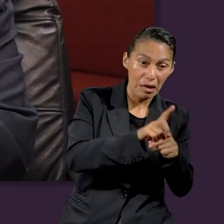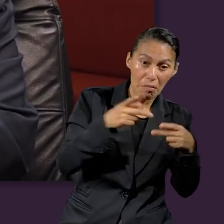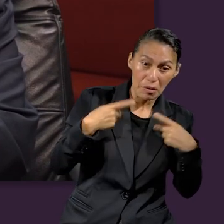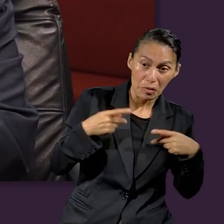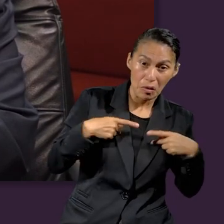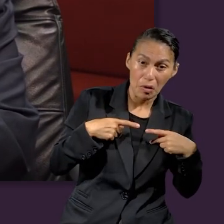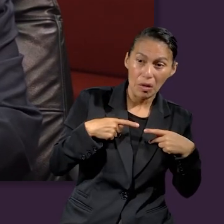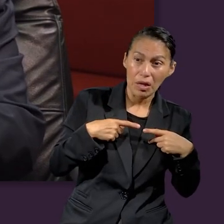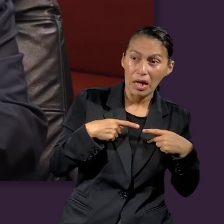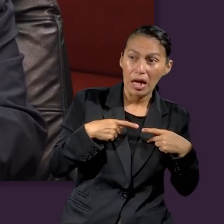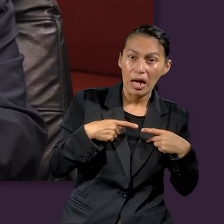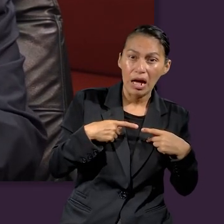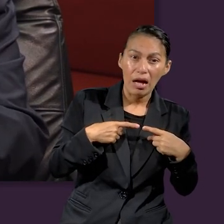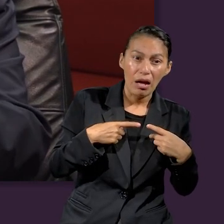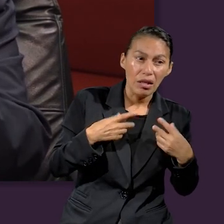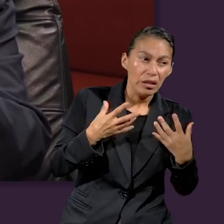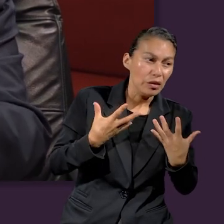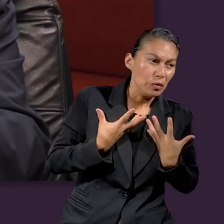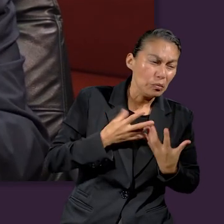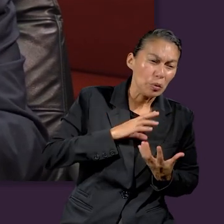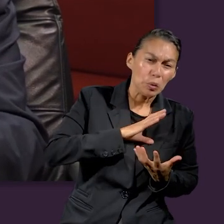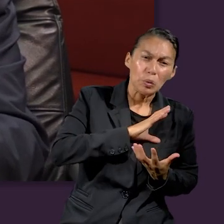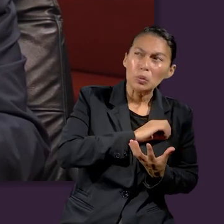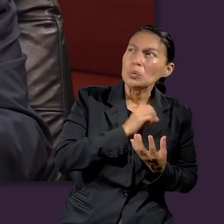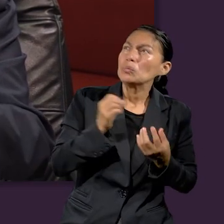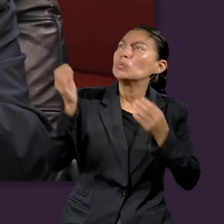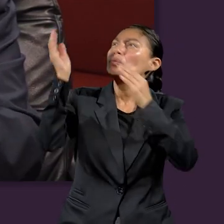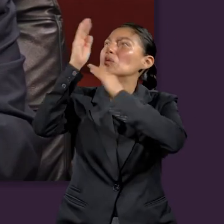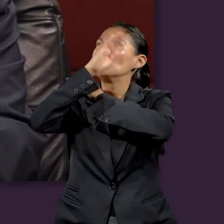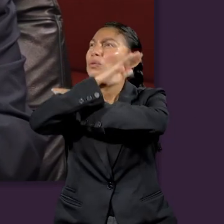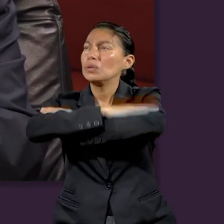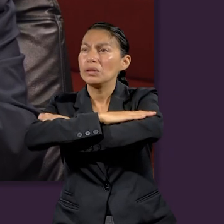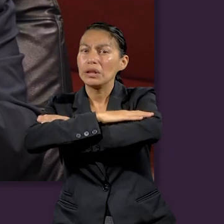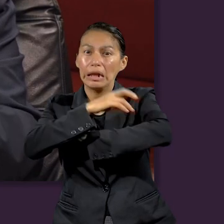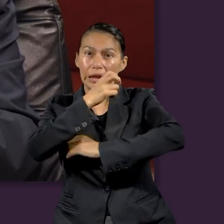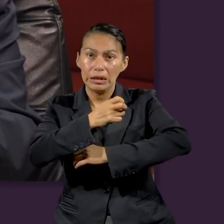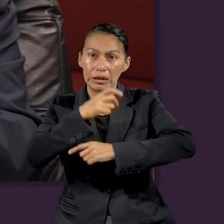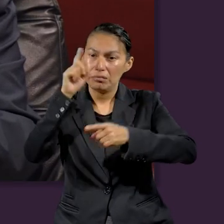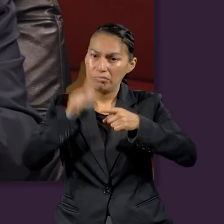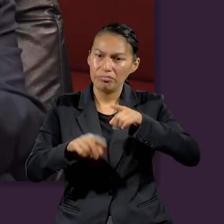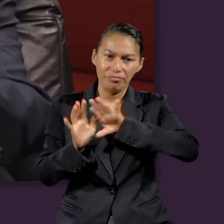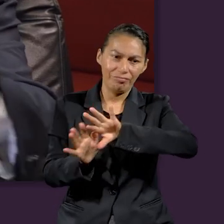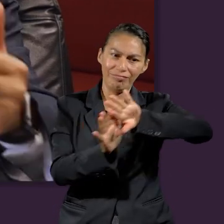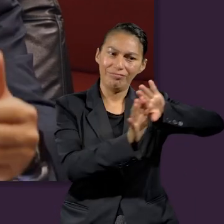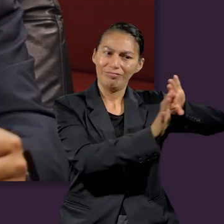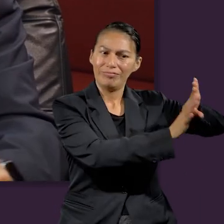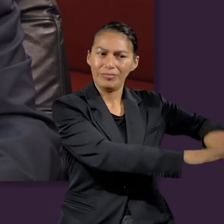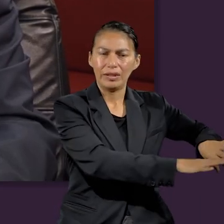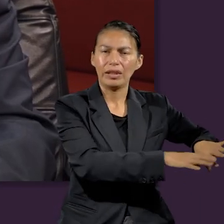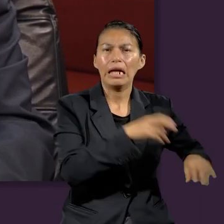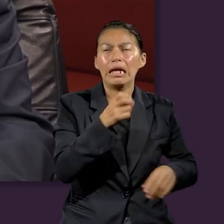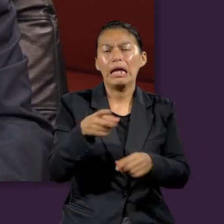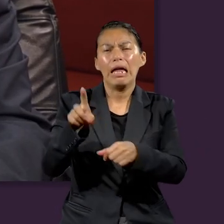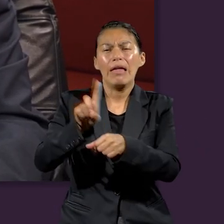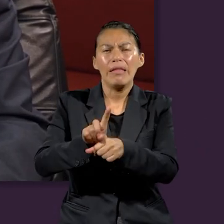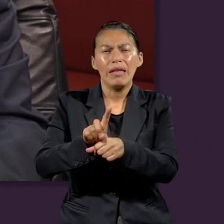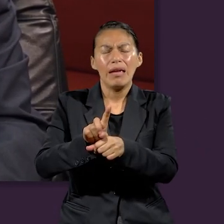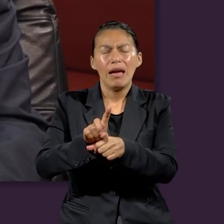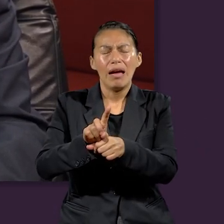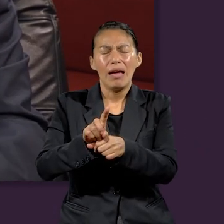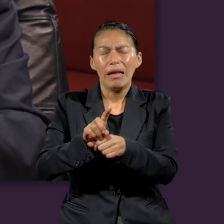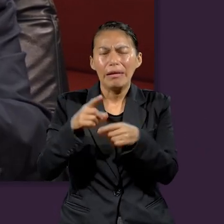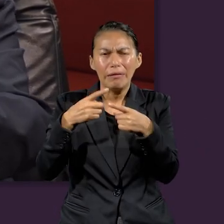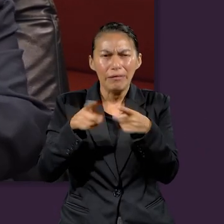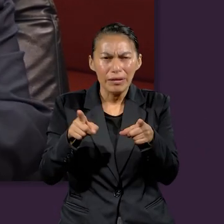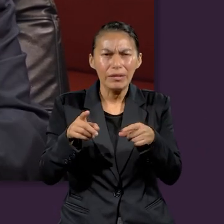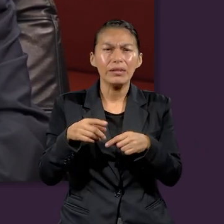en ese día también el que no participaba en aflicción y reconciliación era cortado de su pueblo. Es